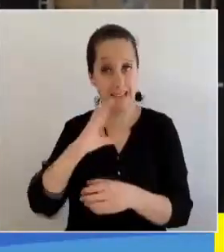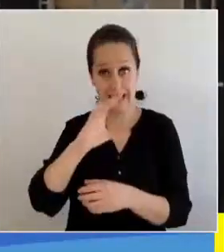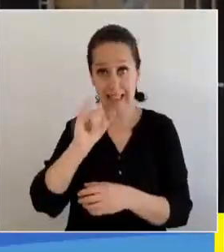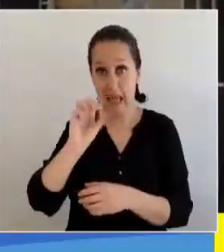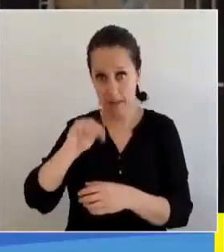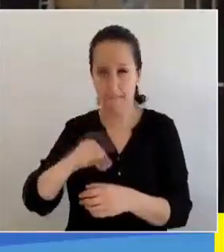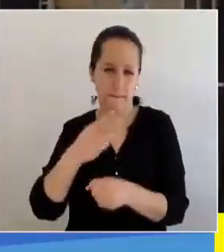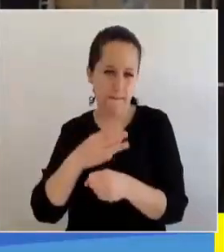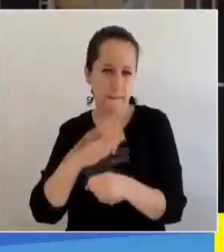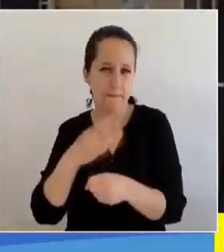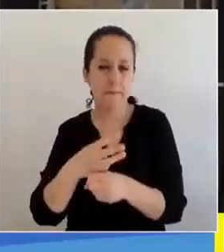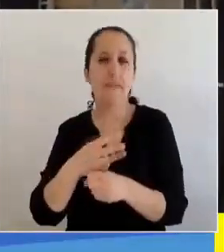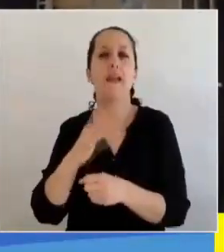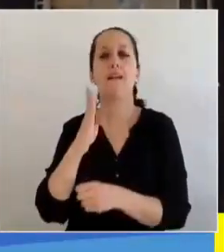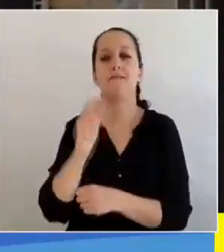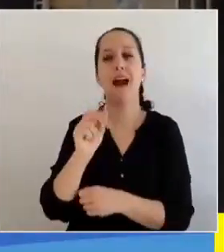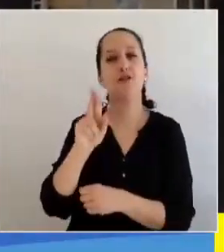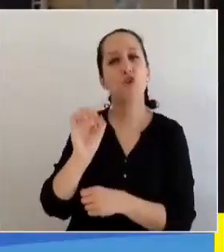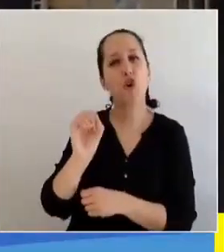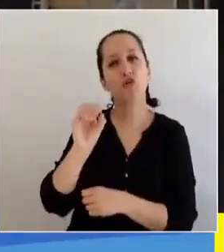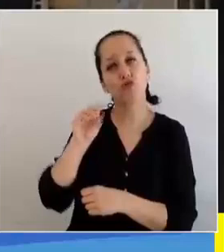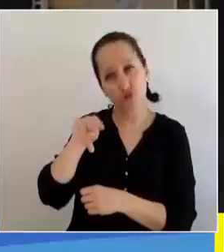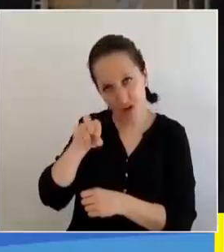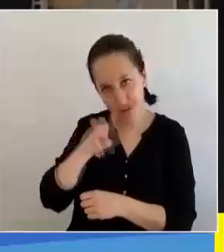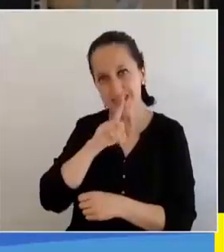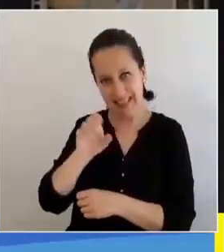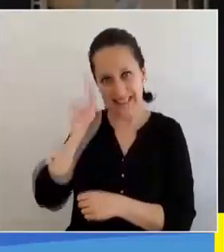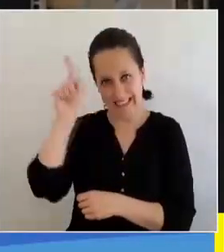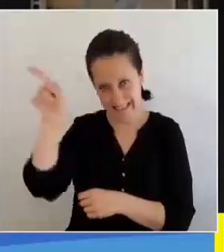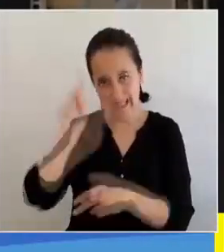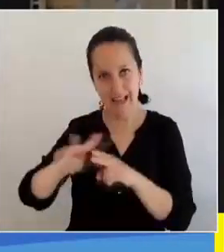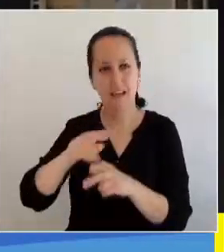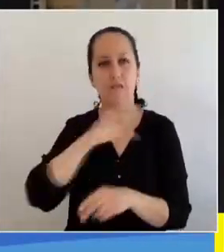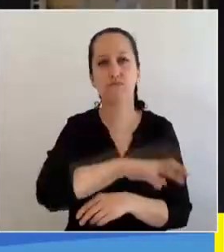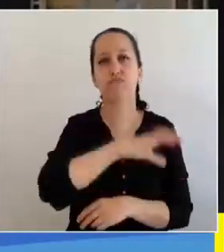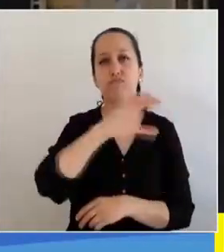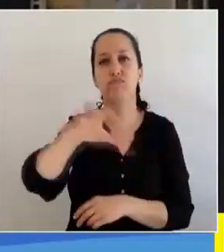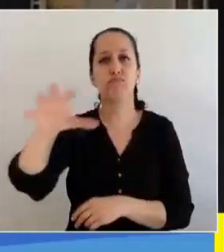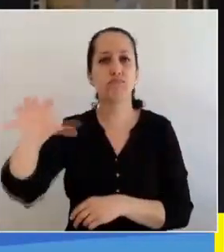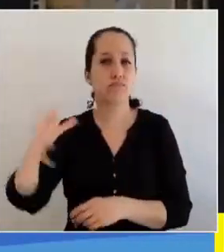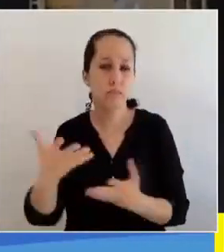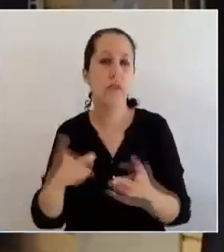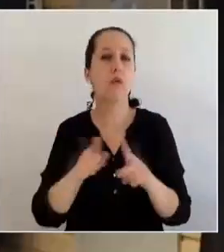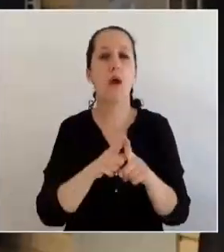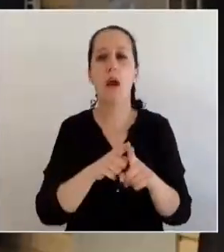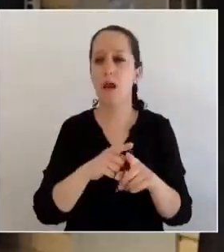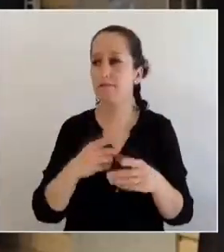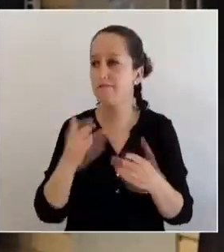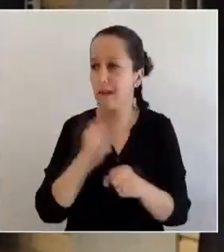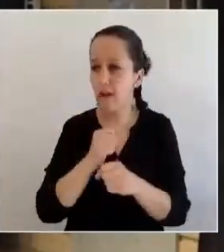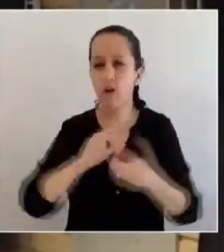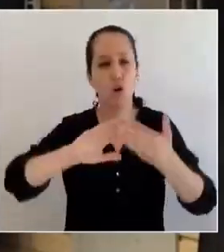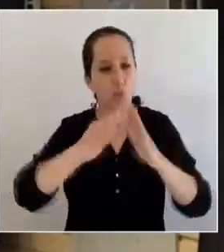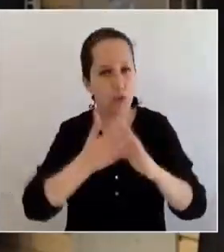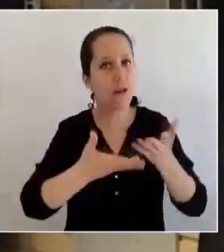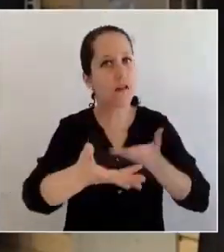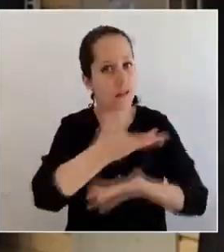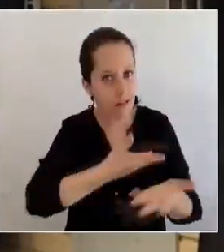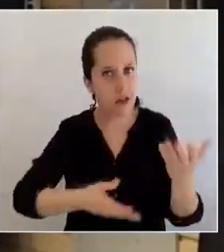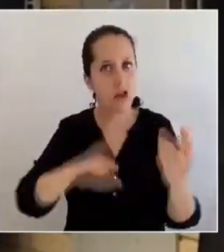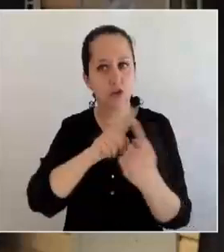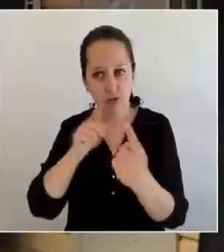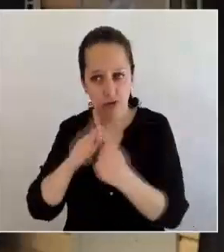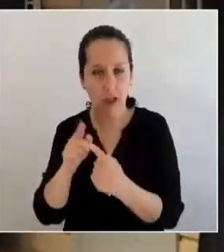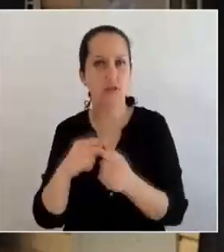Integral del Adulto Mayor del sector de Barrio Norte. Esto es parte de la política, del trabajo con la comunidad, con las personas